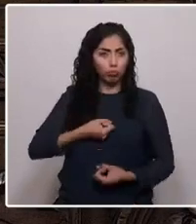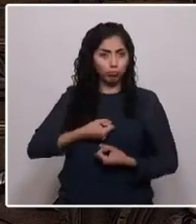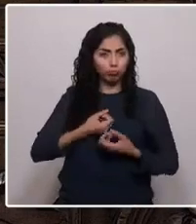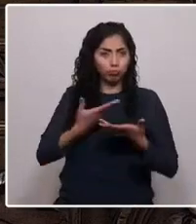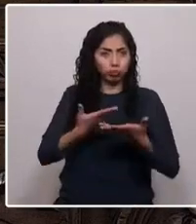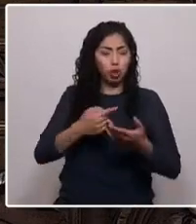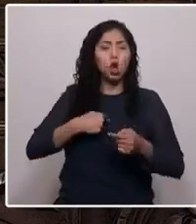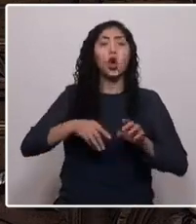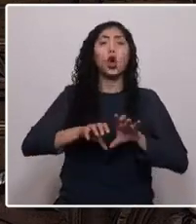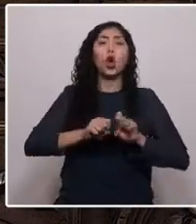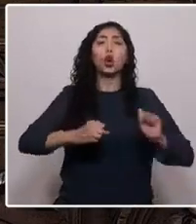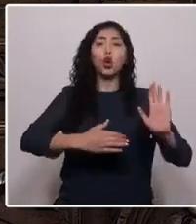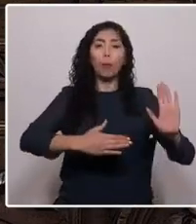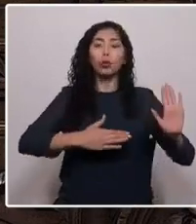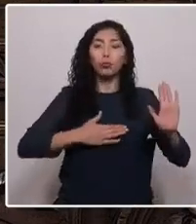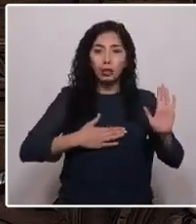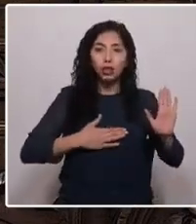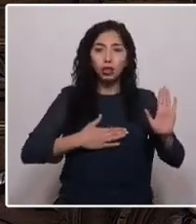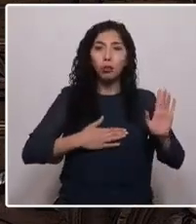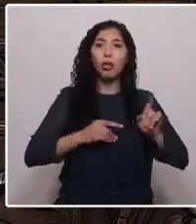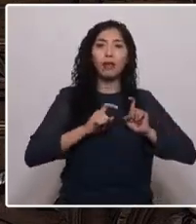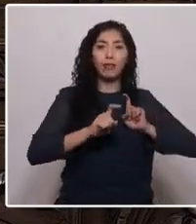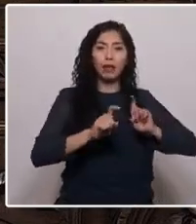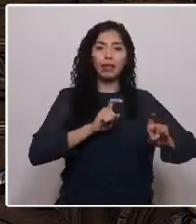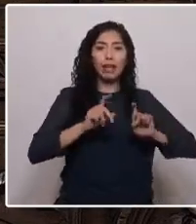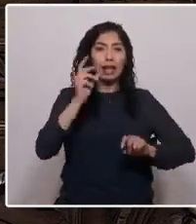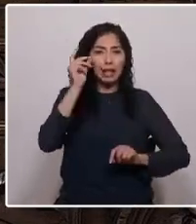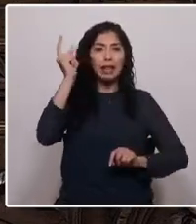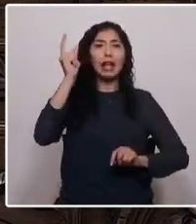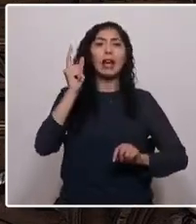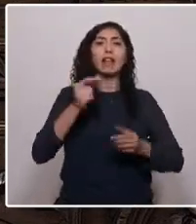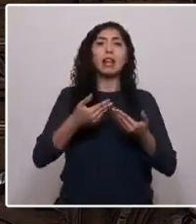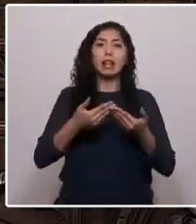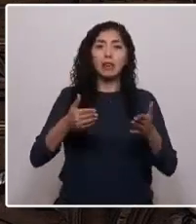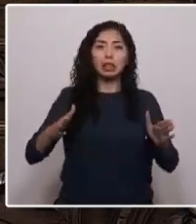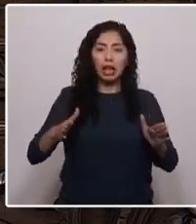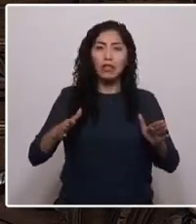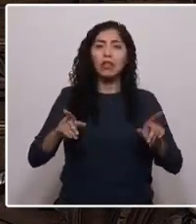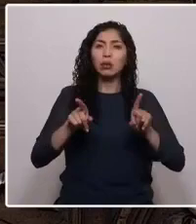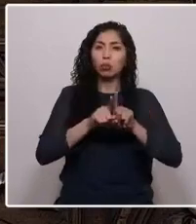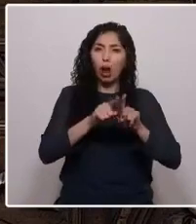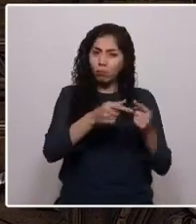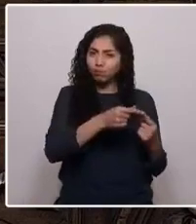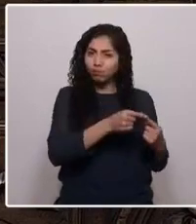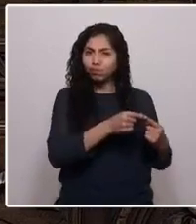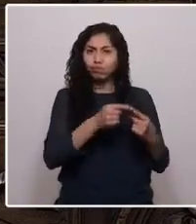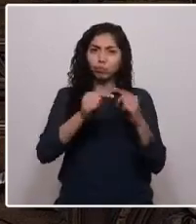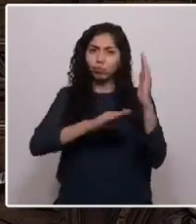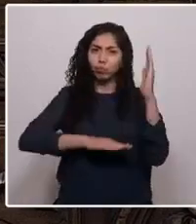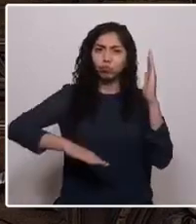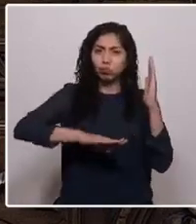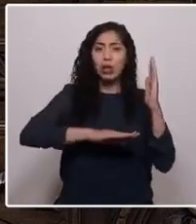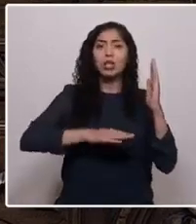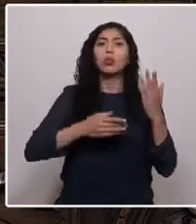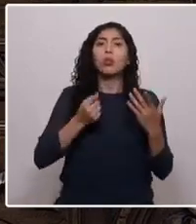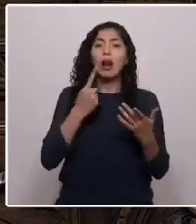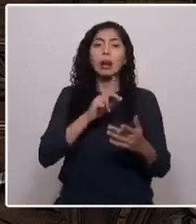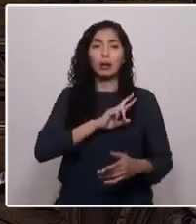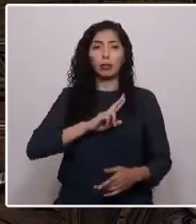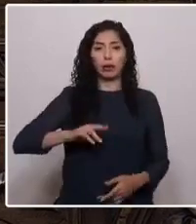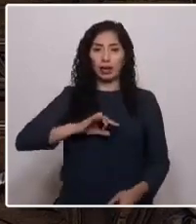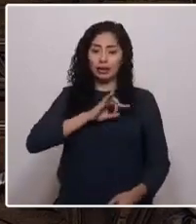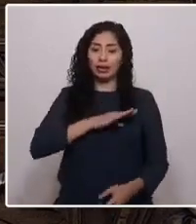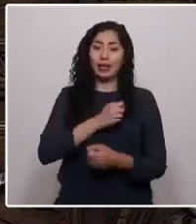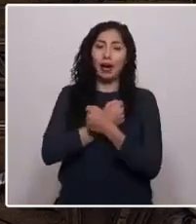humilde compromiso por la defensa de las ideas de la libertad como piedra angular de la amada República de Chile. Porque